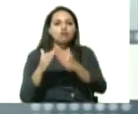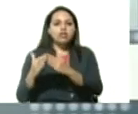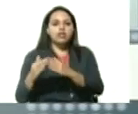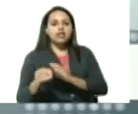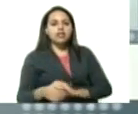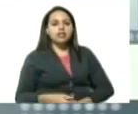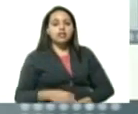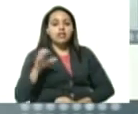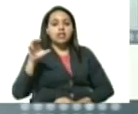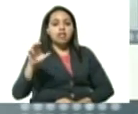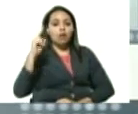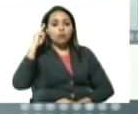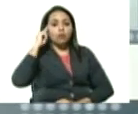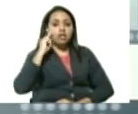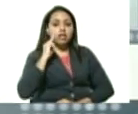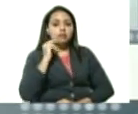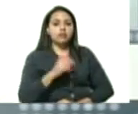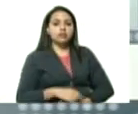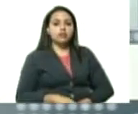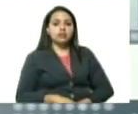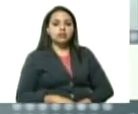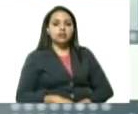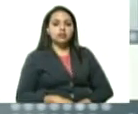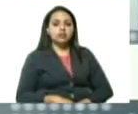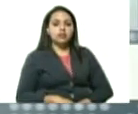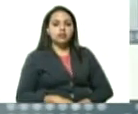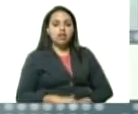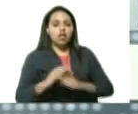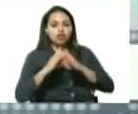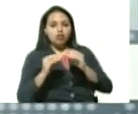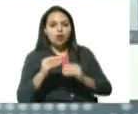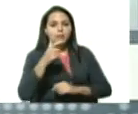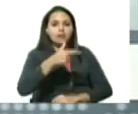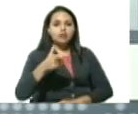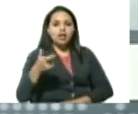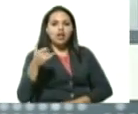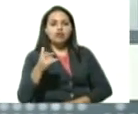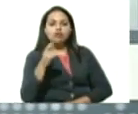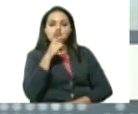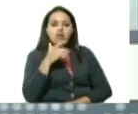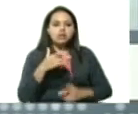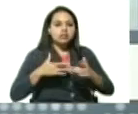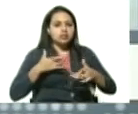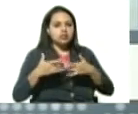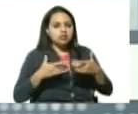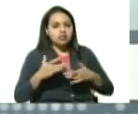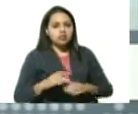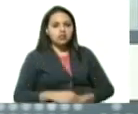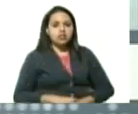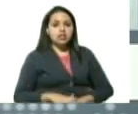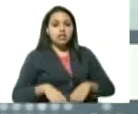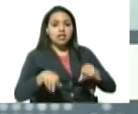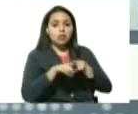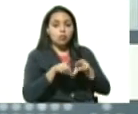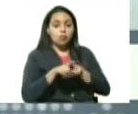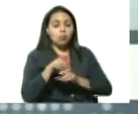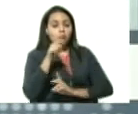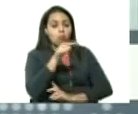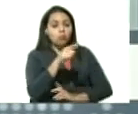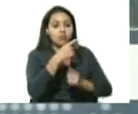en el estado de Bolívar donde afortunadamente todos estos casos son asintomáticos a diferencia del estado de Zulia